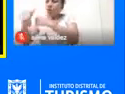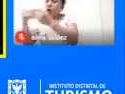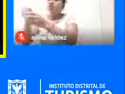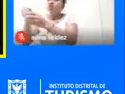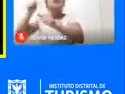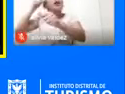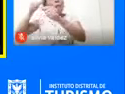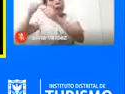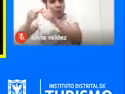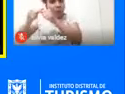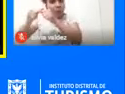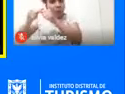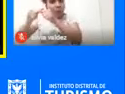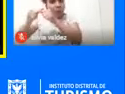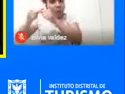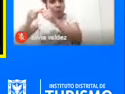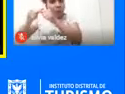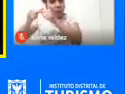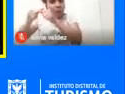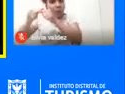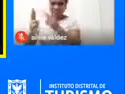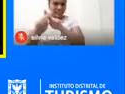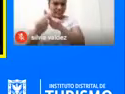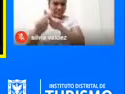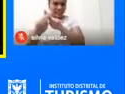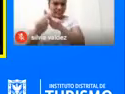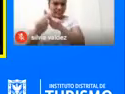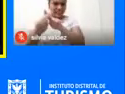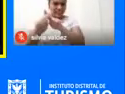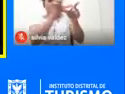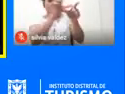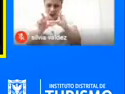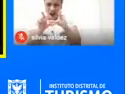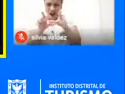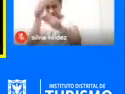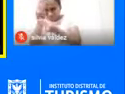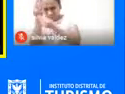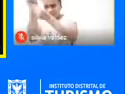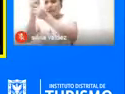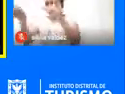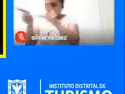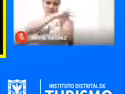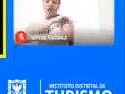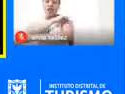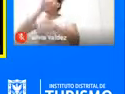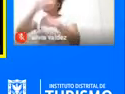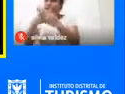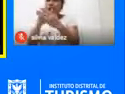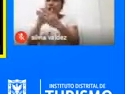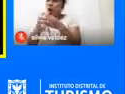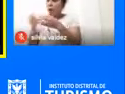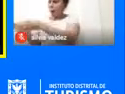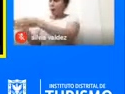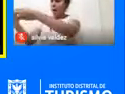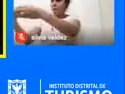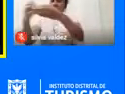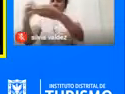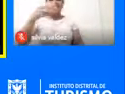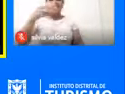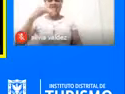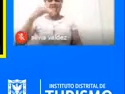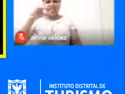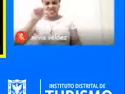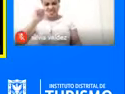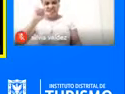directa Con un lugar Sagrado Tan importante Como es El páramo De Sunapá Y todas Las lagunas Que están allí La laguna De Chizacá